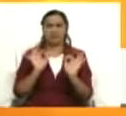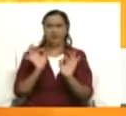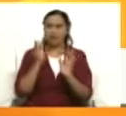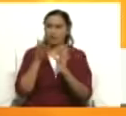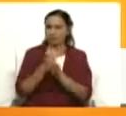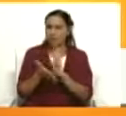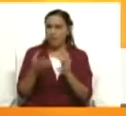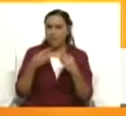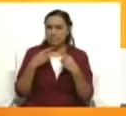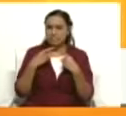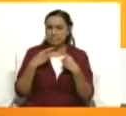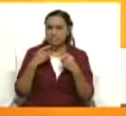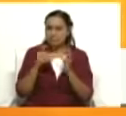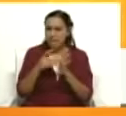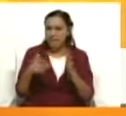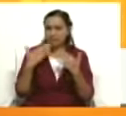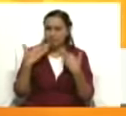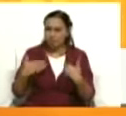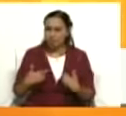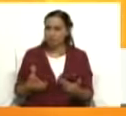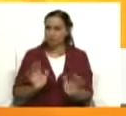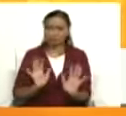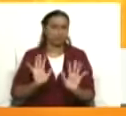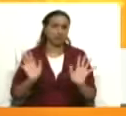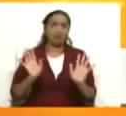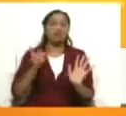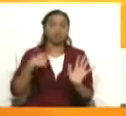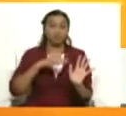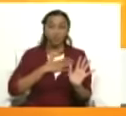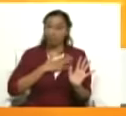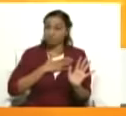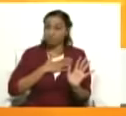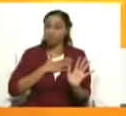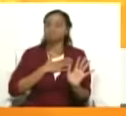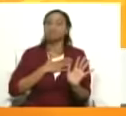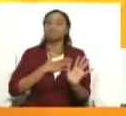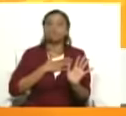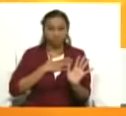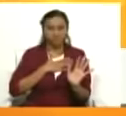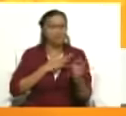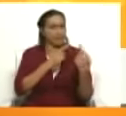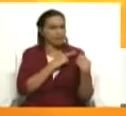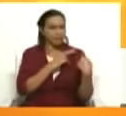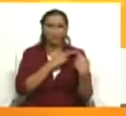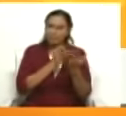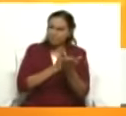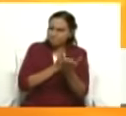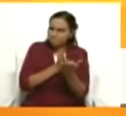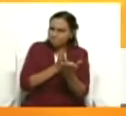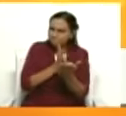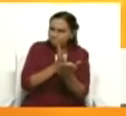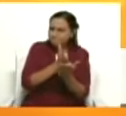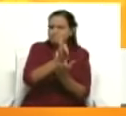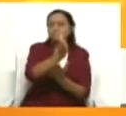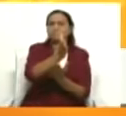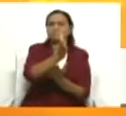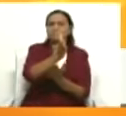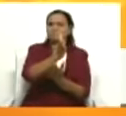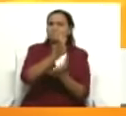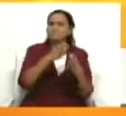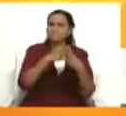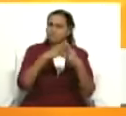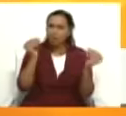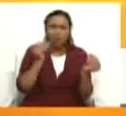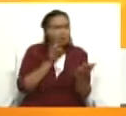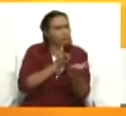lesa humanidad. Así que, bueno, responsablemente seguiremos en la defensa, seguiremos en este camino para ejercer todos los